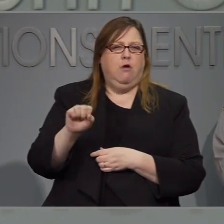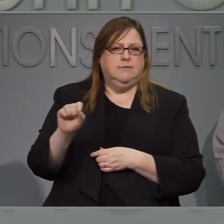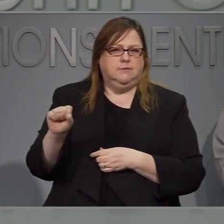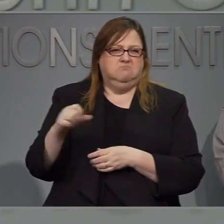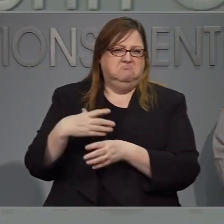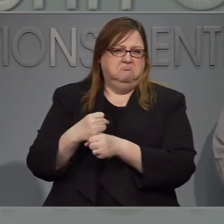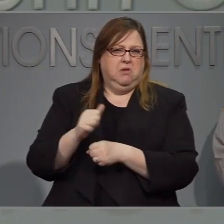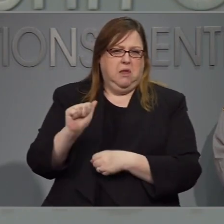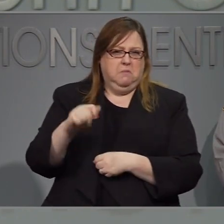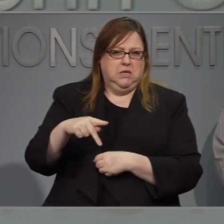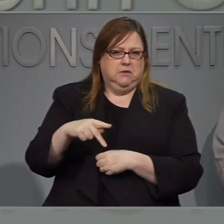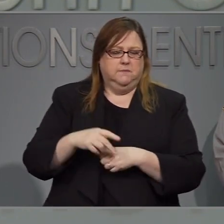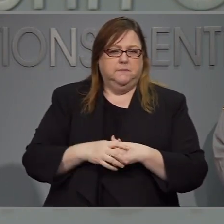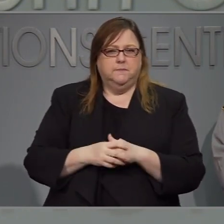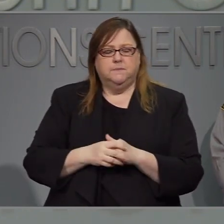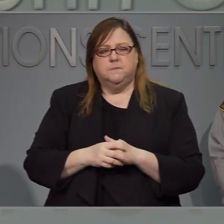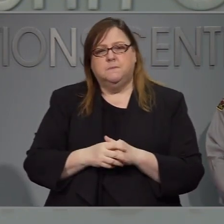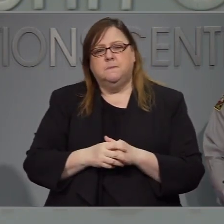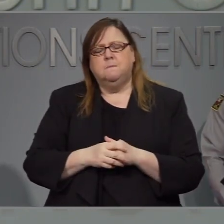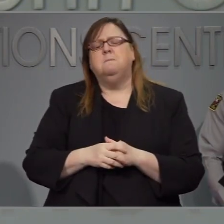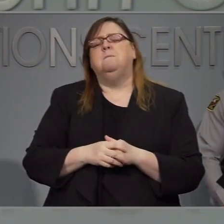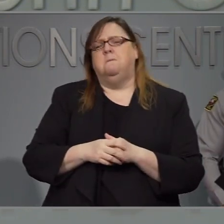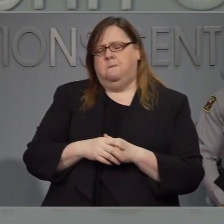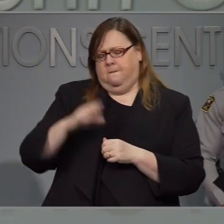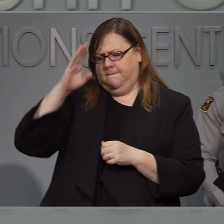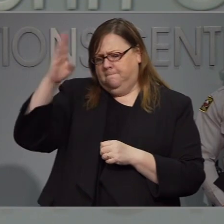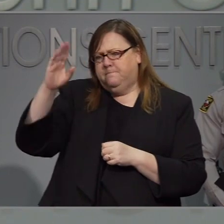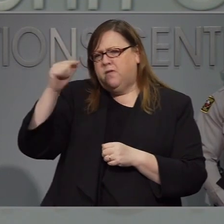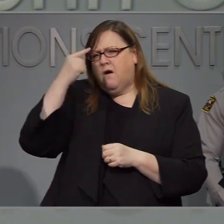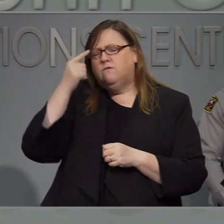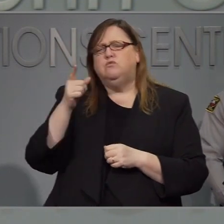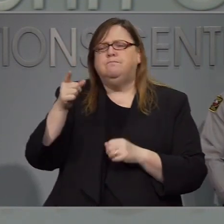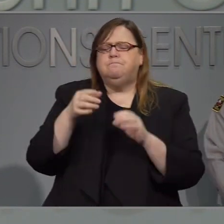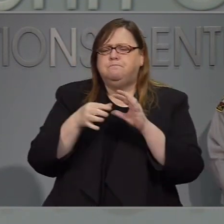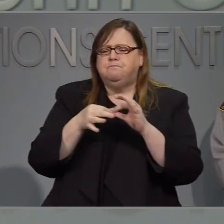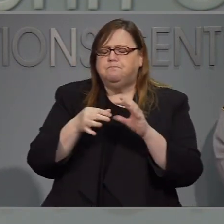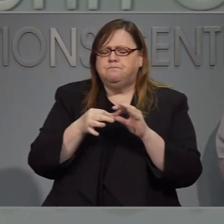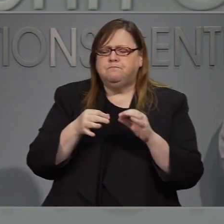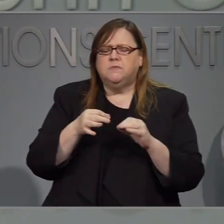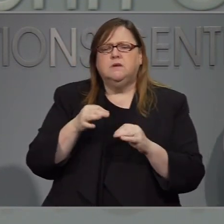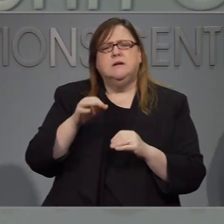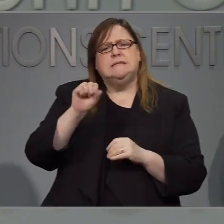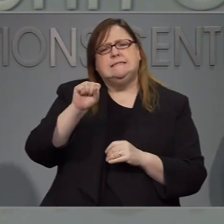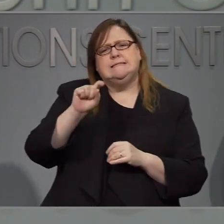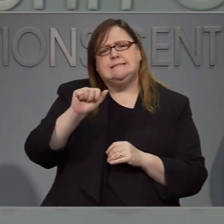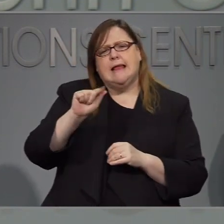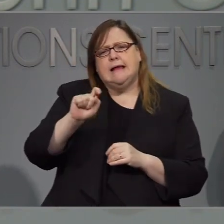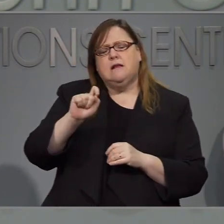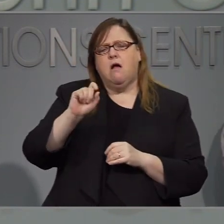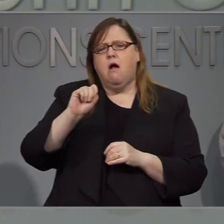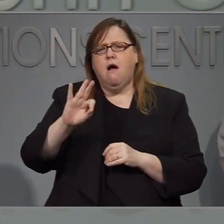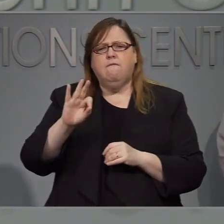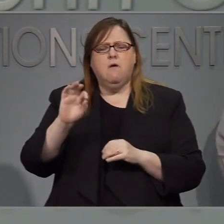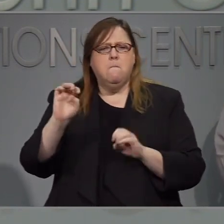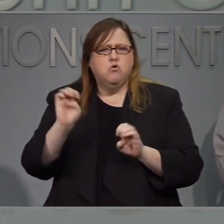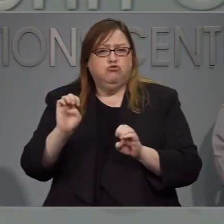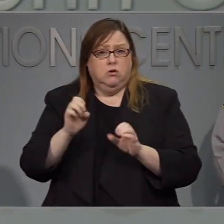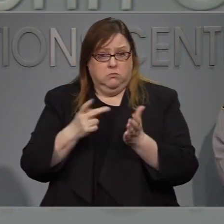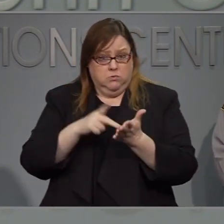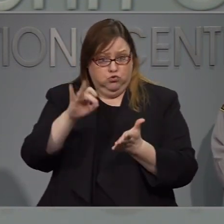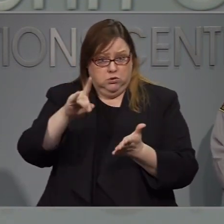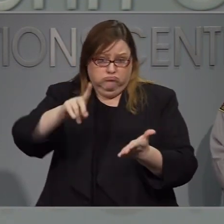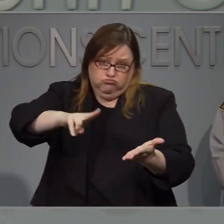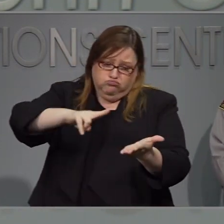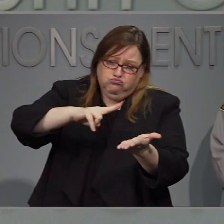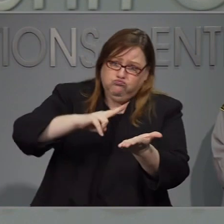Yo quería aclarar el estado de emergencia que mencionó. Usted va a